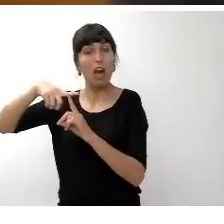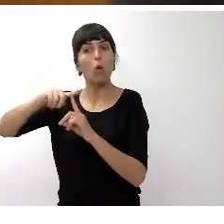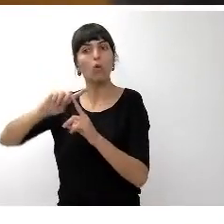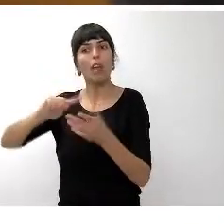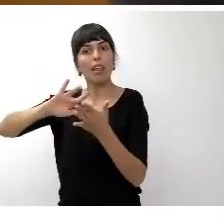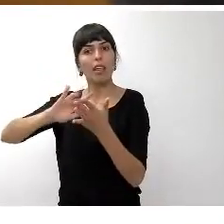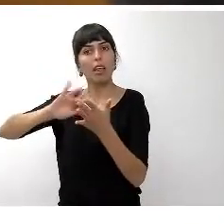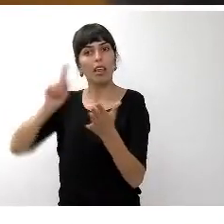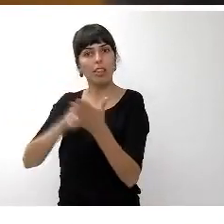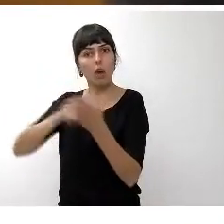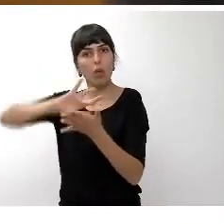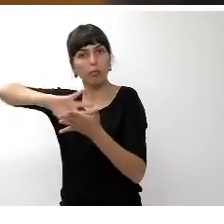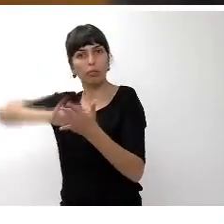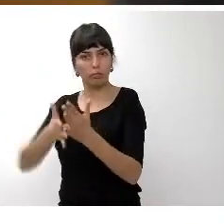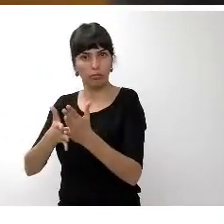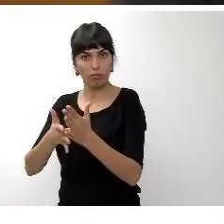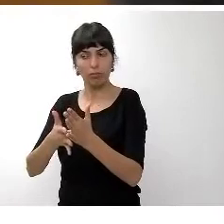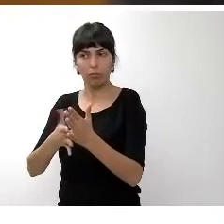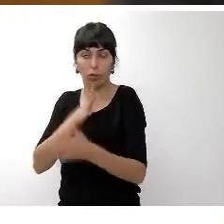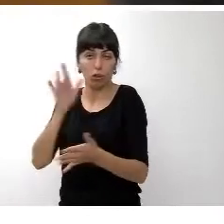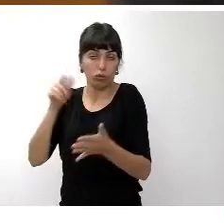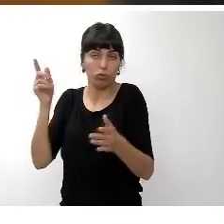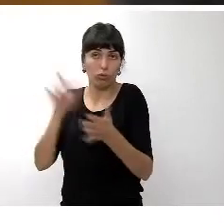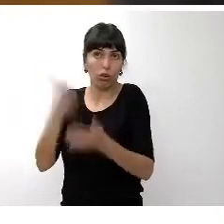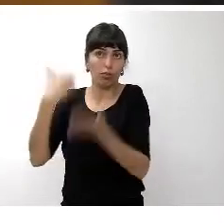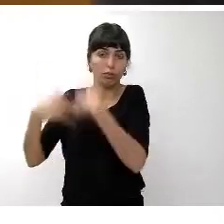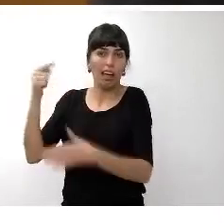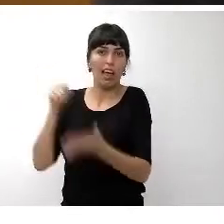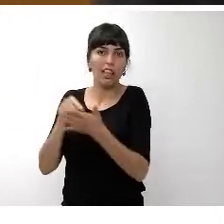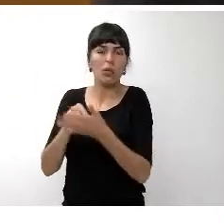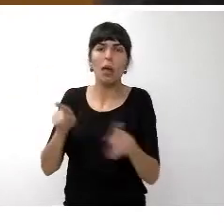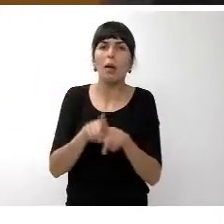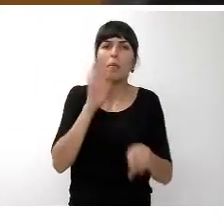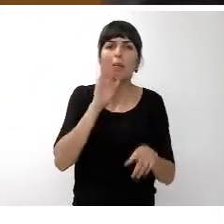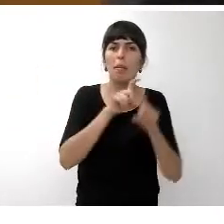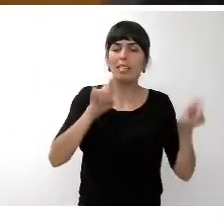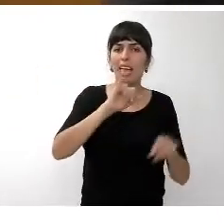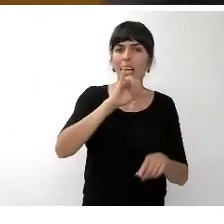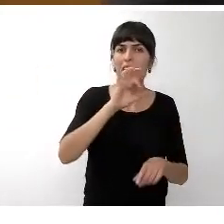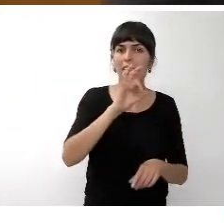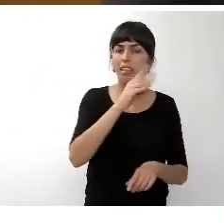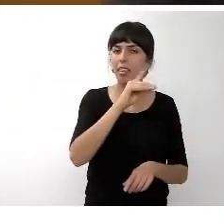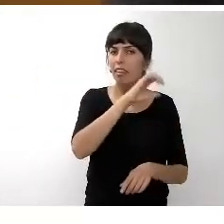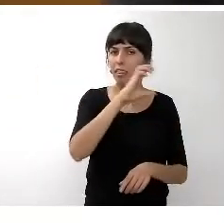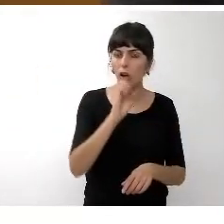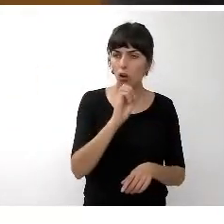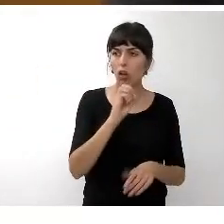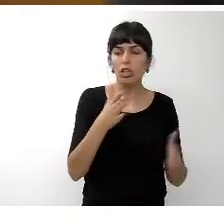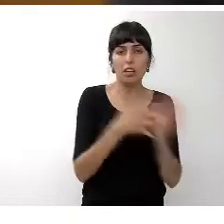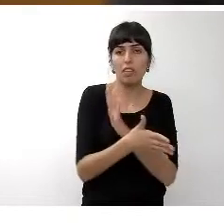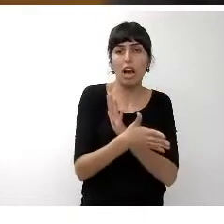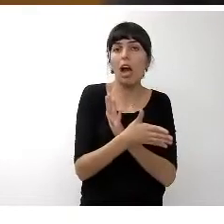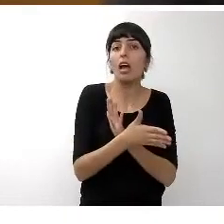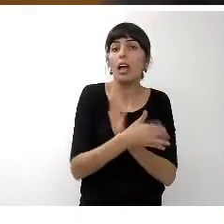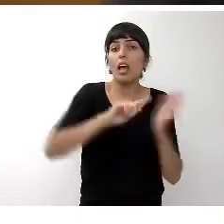endeudamiento que se había producido en la entidad IDECO entidad que consolida con la corporación por lo tanto se produjo una cancelación anticipada de un